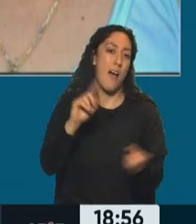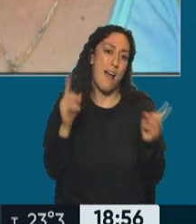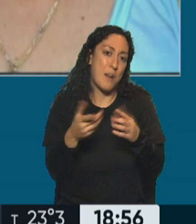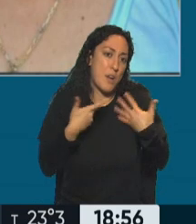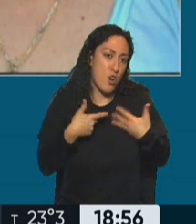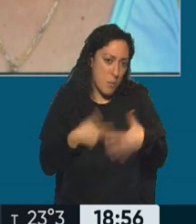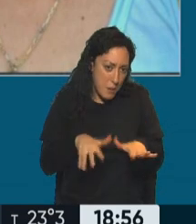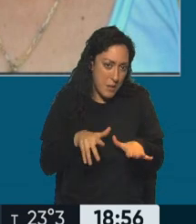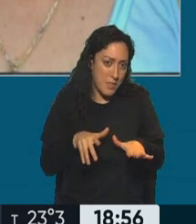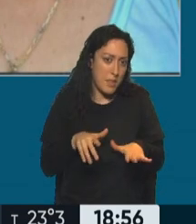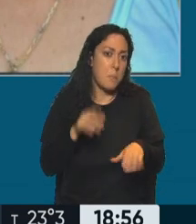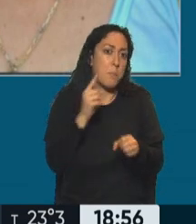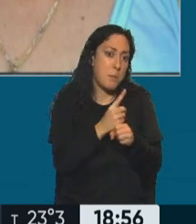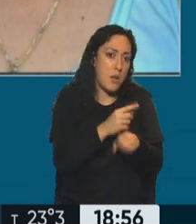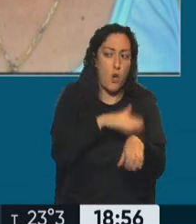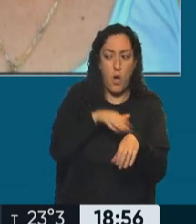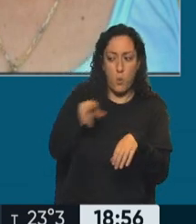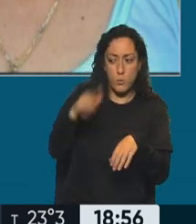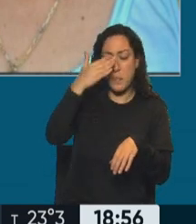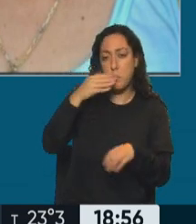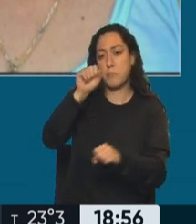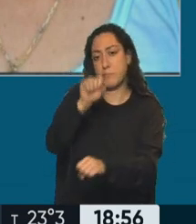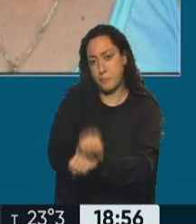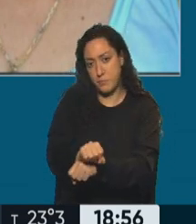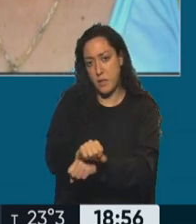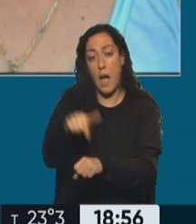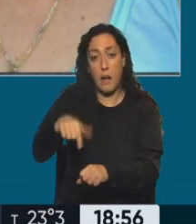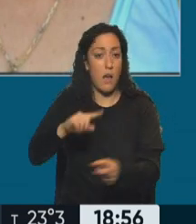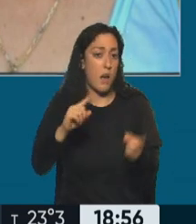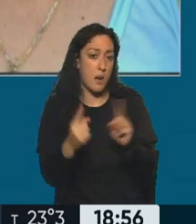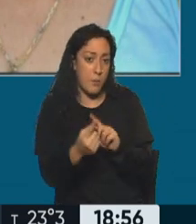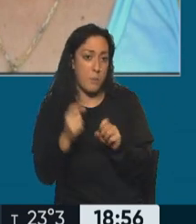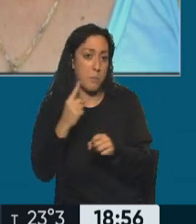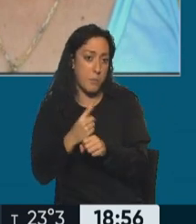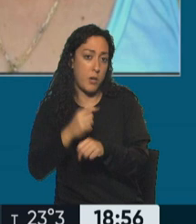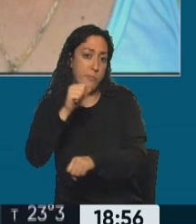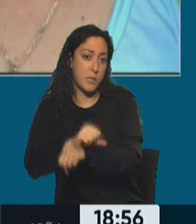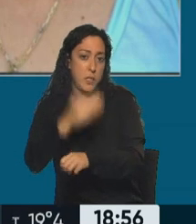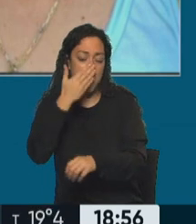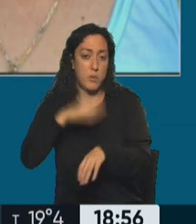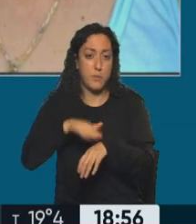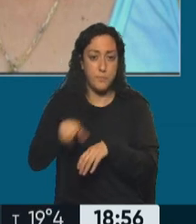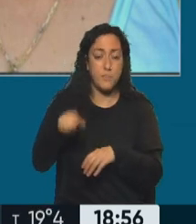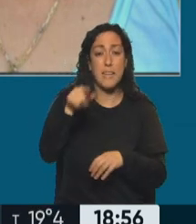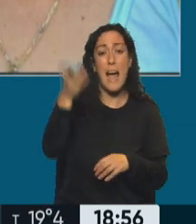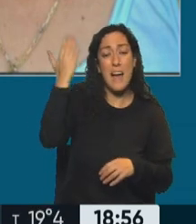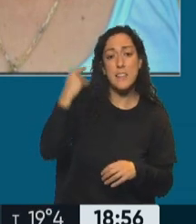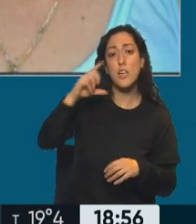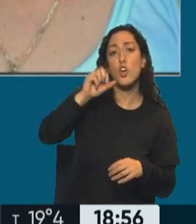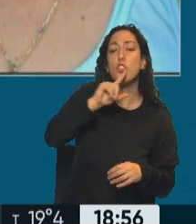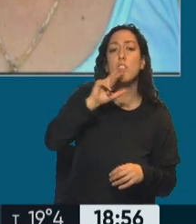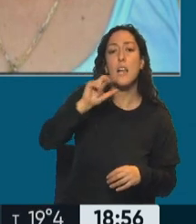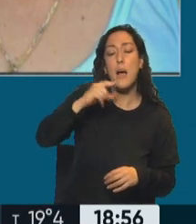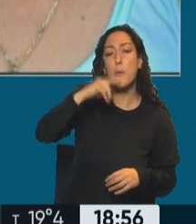detienen. ti fue al revés. Esa causa fue anulada. Después hubo una causa penal. Esta es una causa contravencional. La otra fue una causa penal.